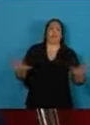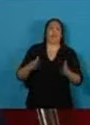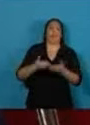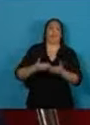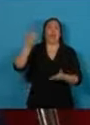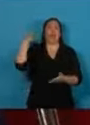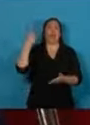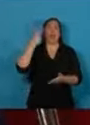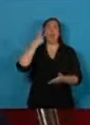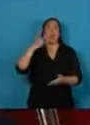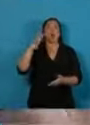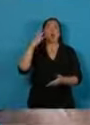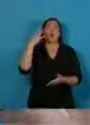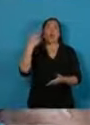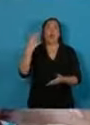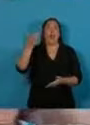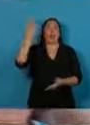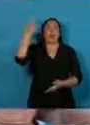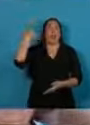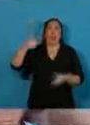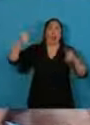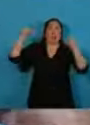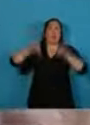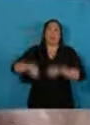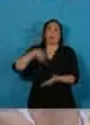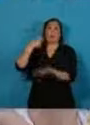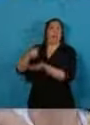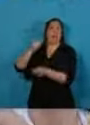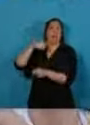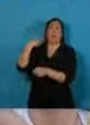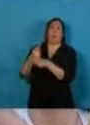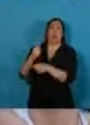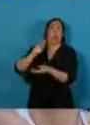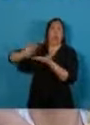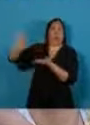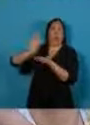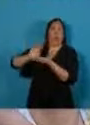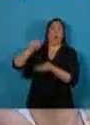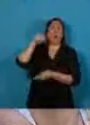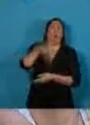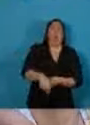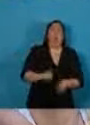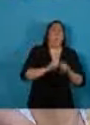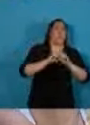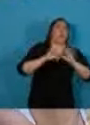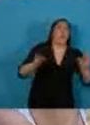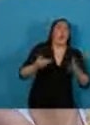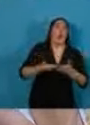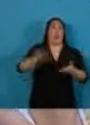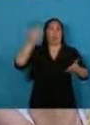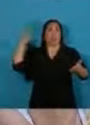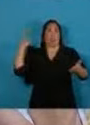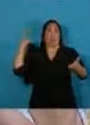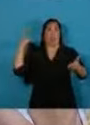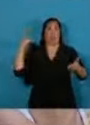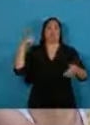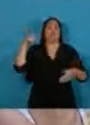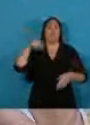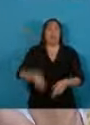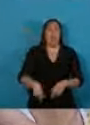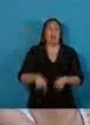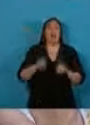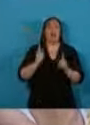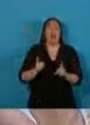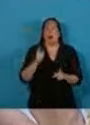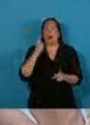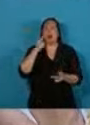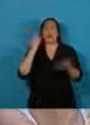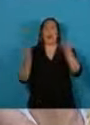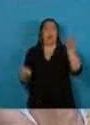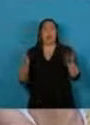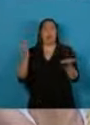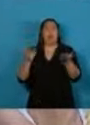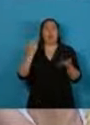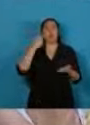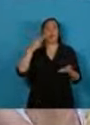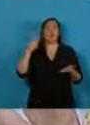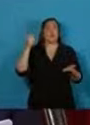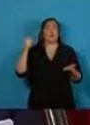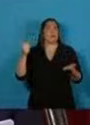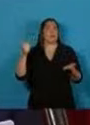cuando estábamos en default. El nivel de producción industrial hoy es equivalente al del año 2006.